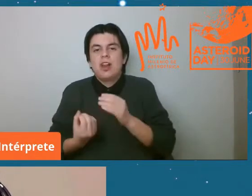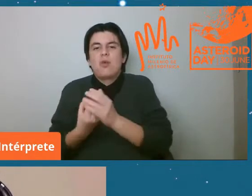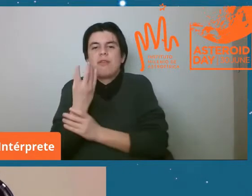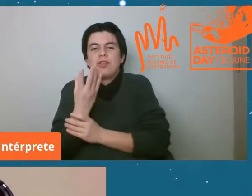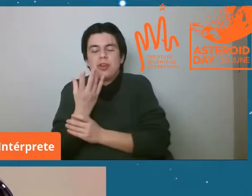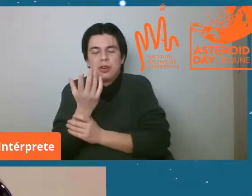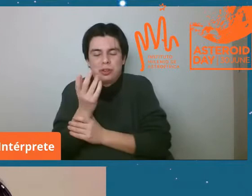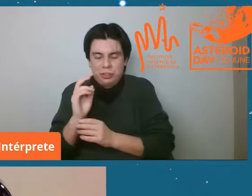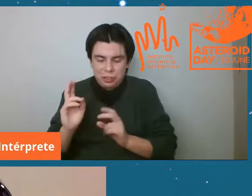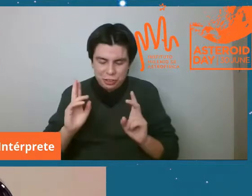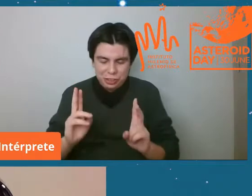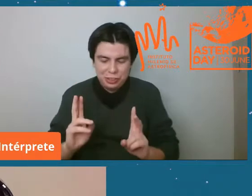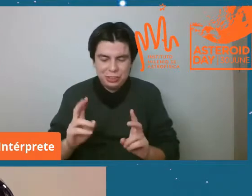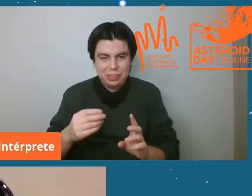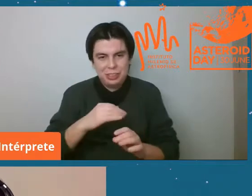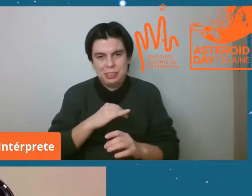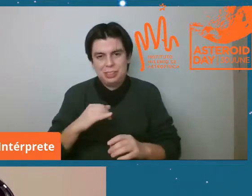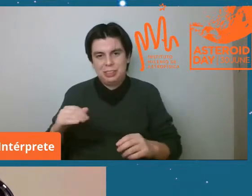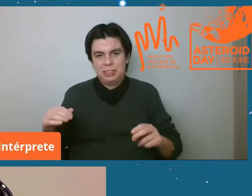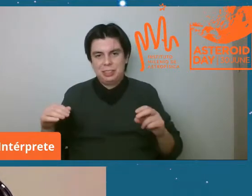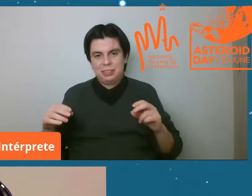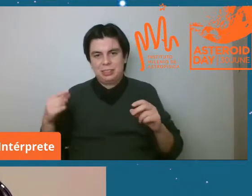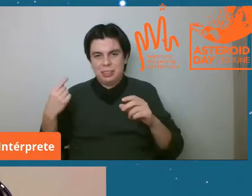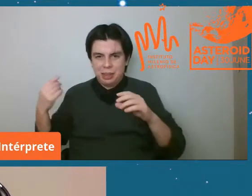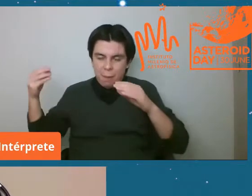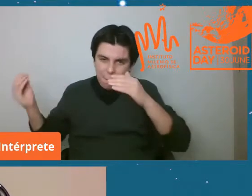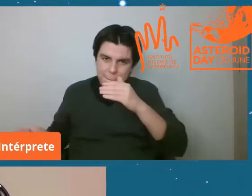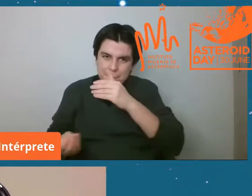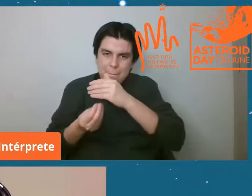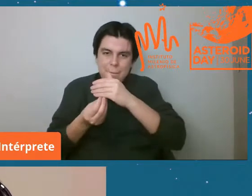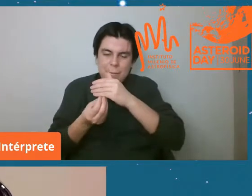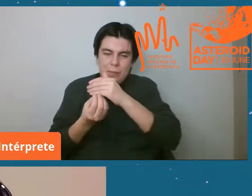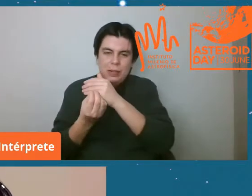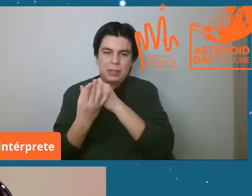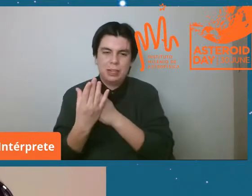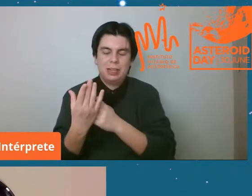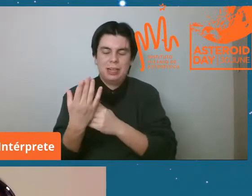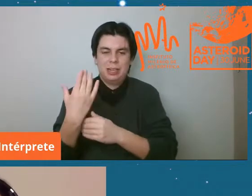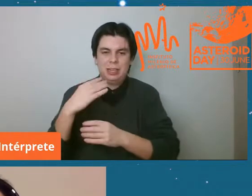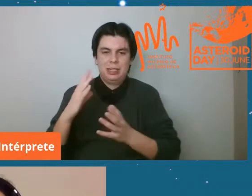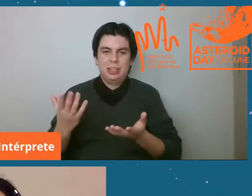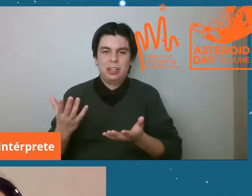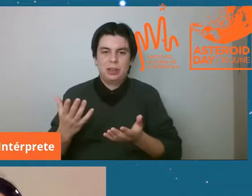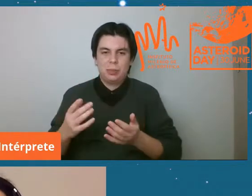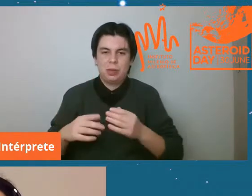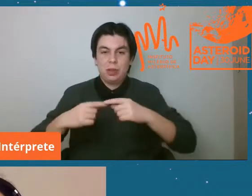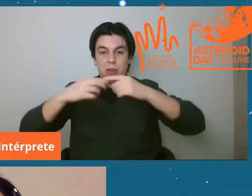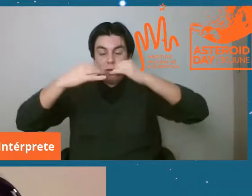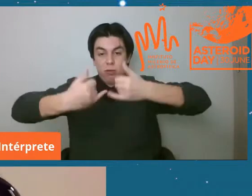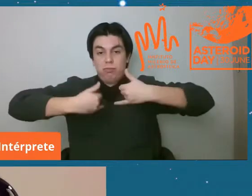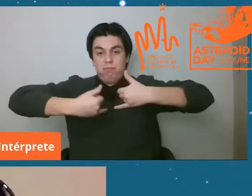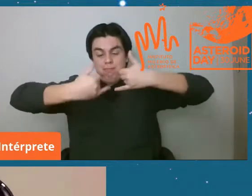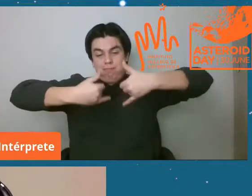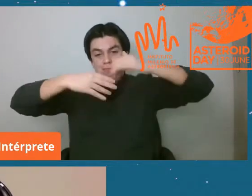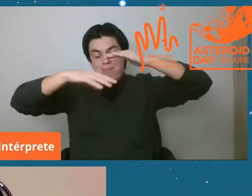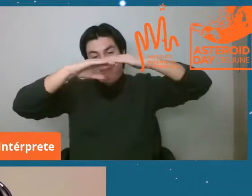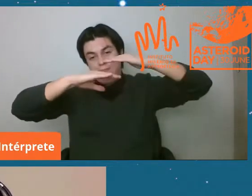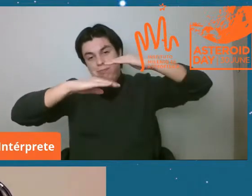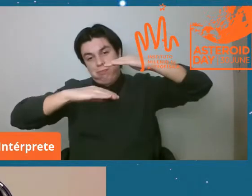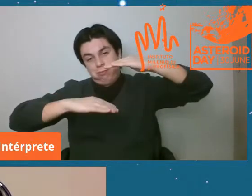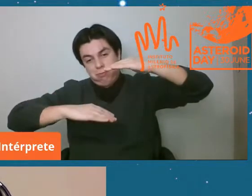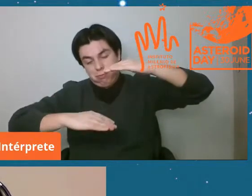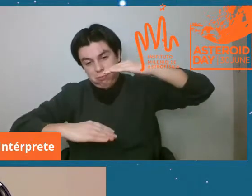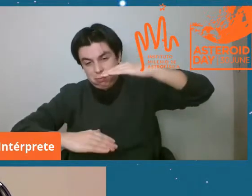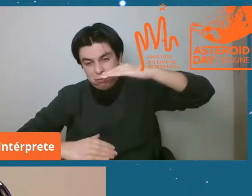de que vamos a ingresar a esa gran cantidad de información que hemos dado sobre